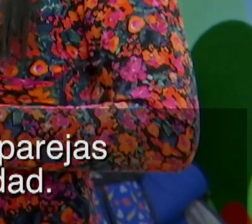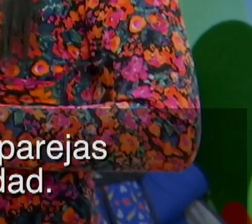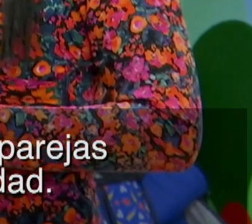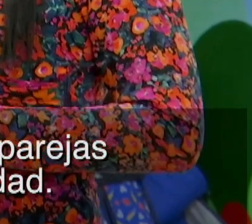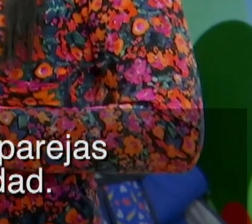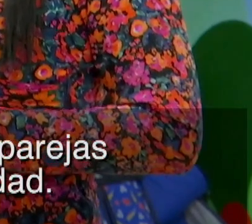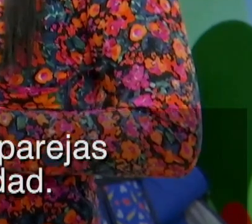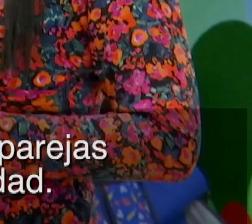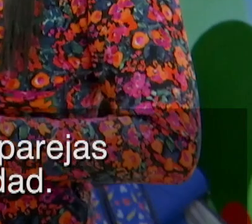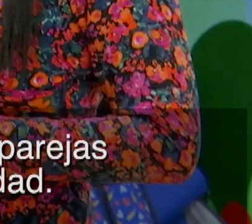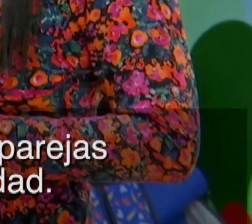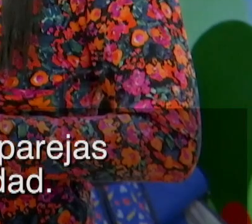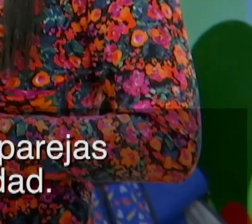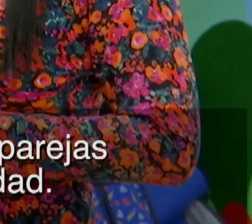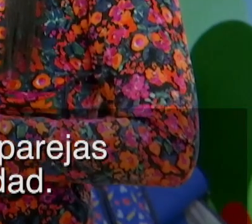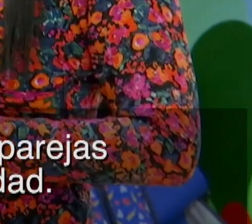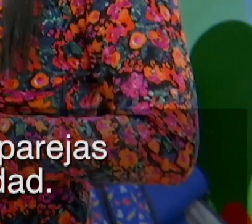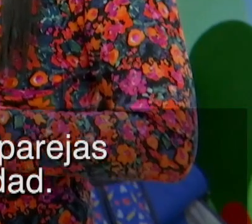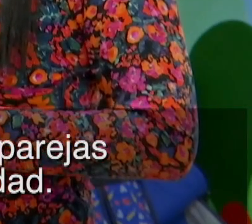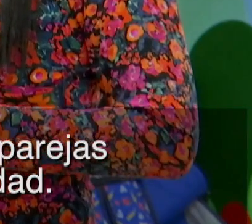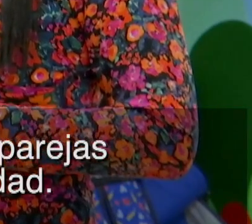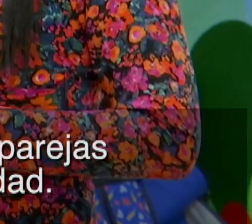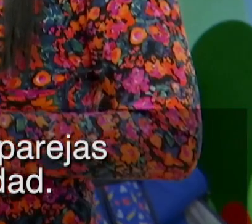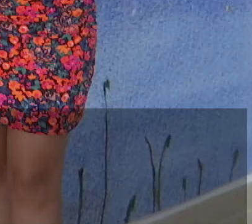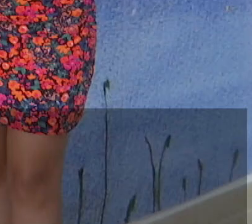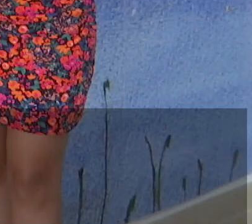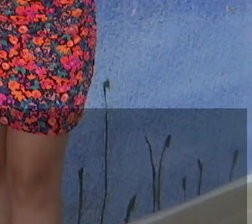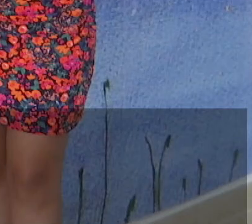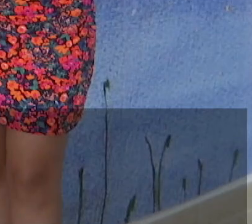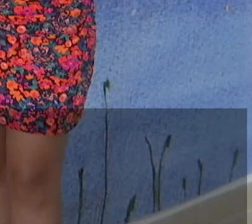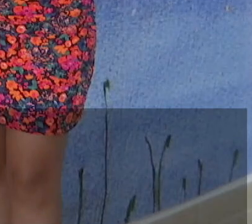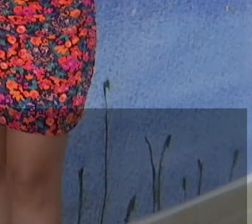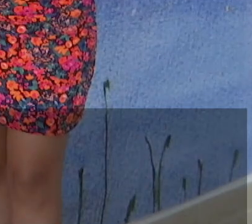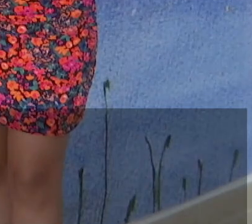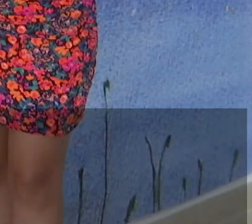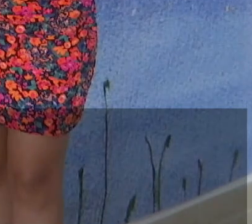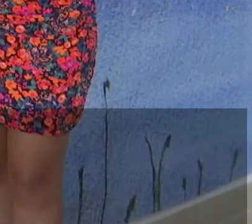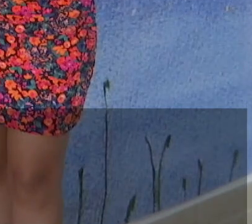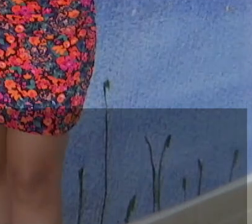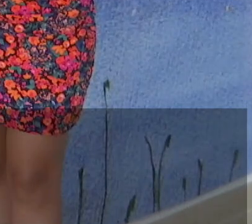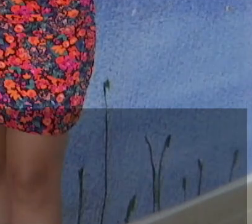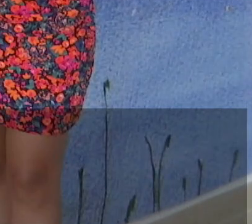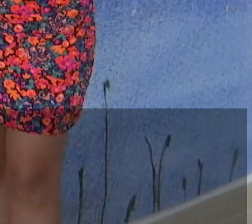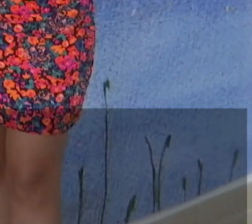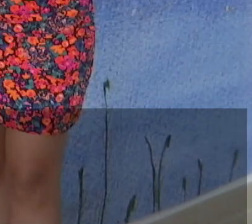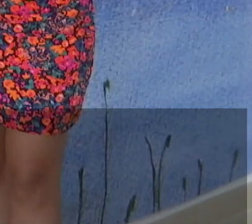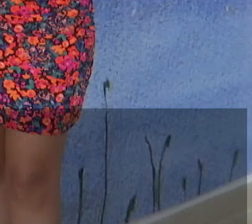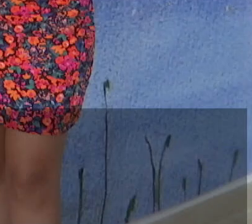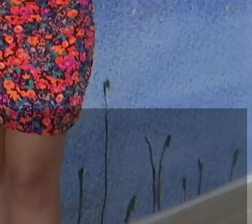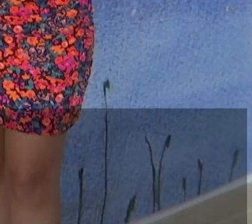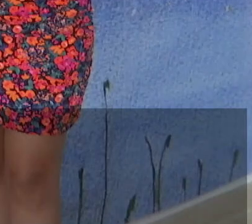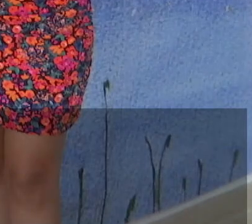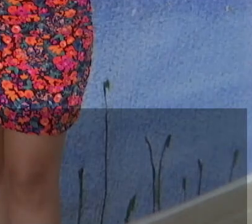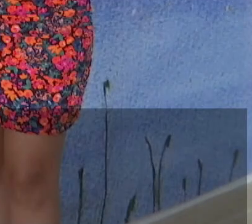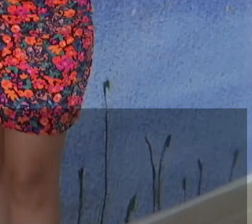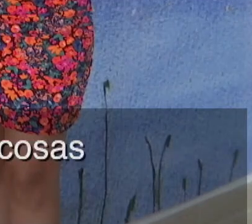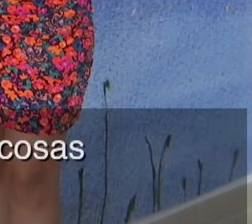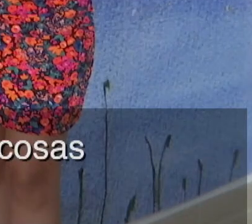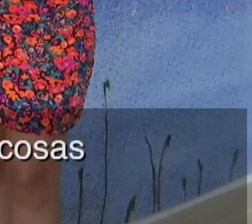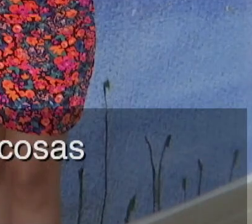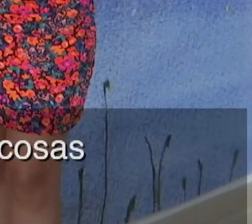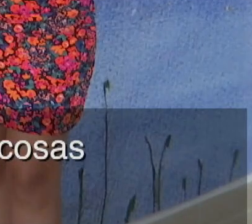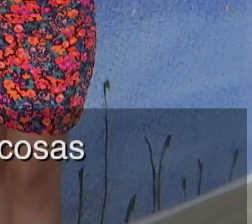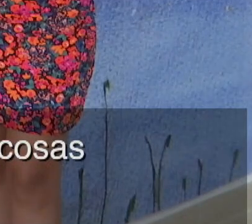agredidas por sus parejas quienes se encuentran en estado de ebriedad falta de conciencia de los habitantes de la sociedad esto es